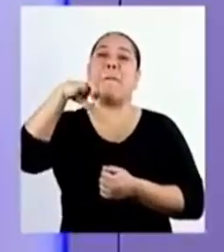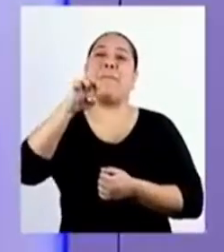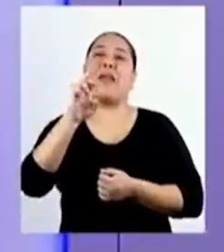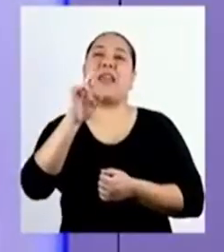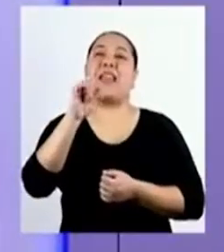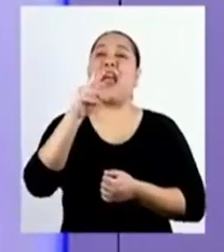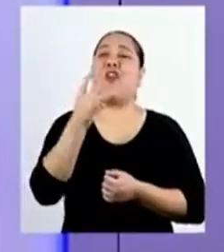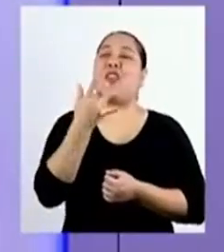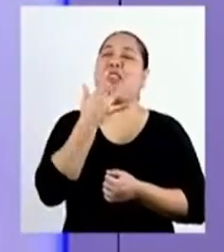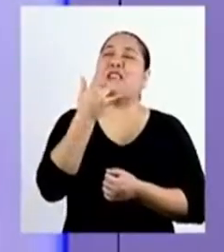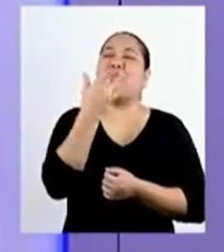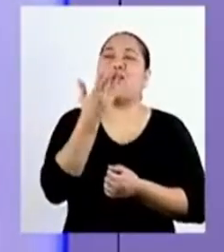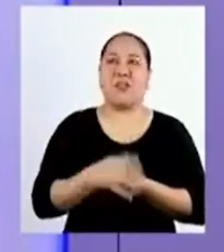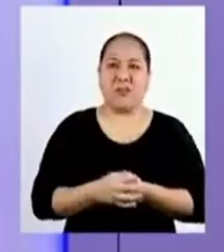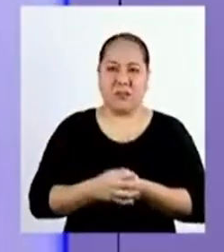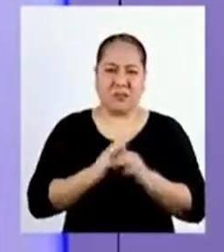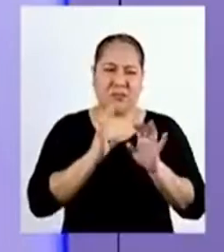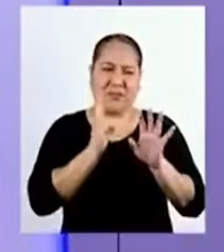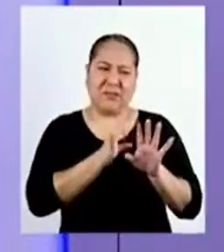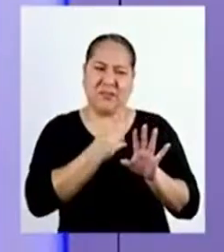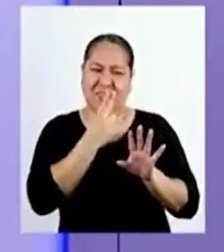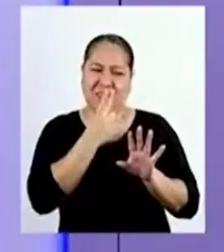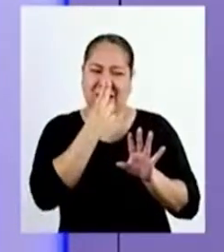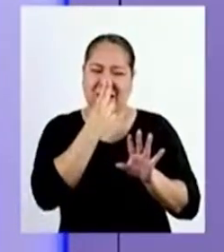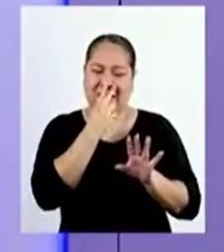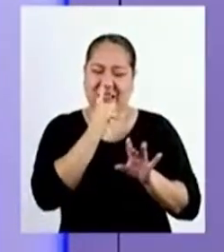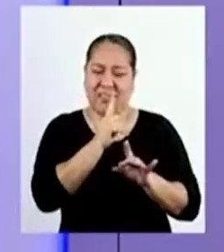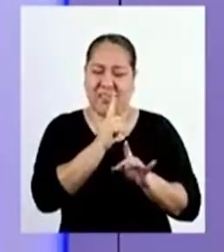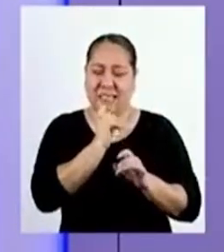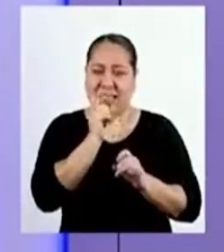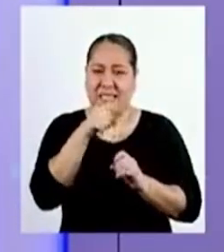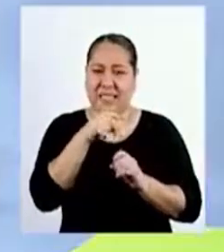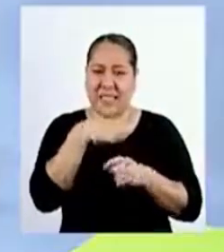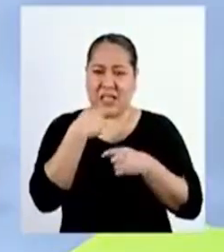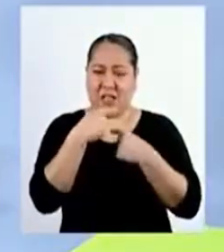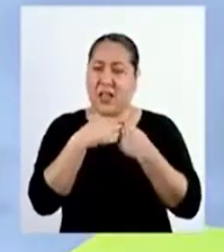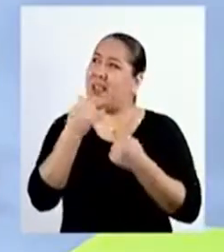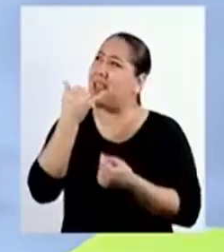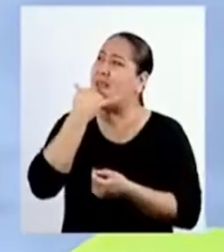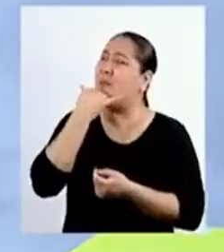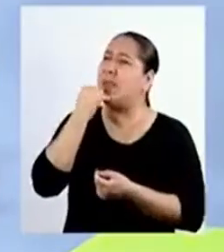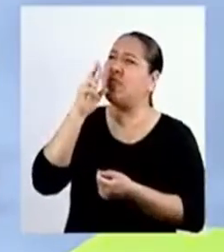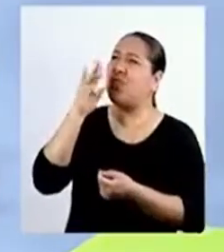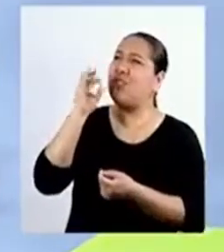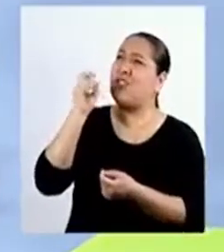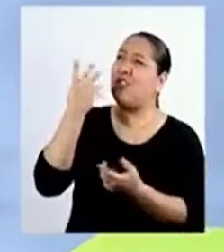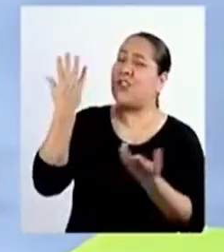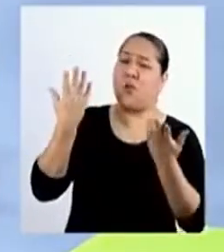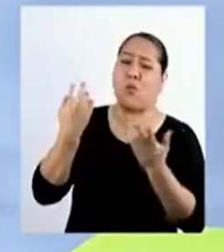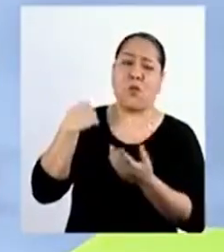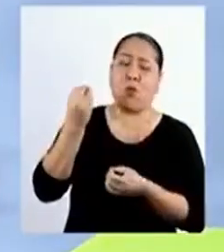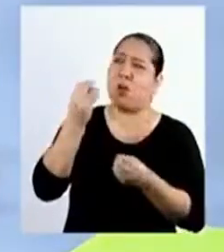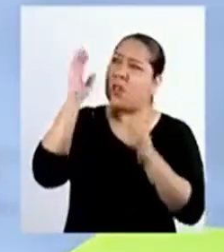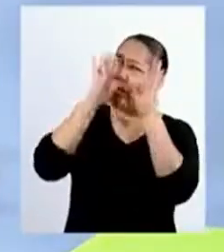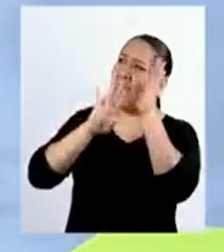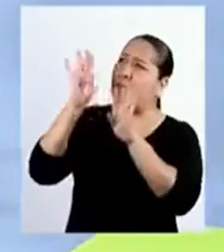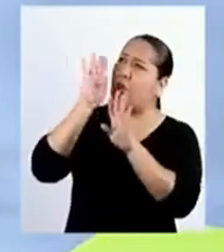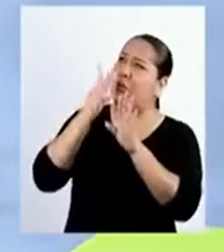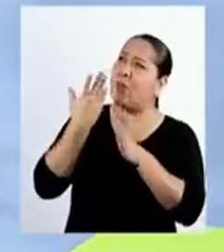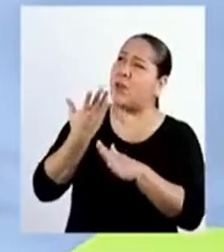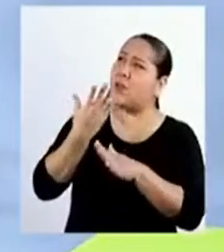Y esto sí, no tengo algo que contarte. ¿Qué pasa, Rodrigo? ¿Por qué estás